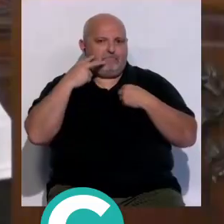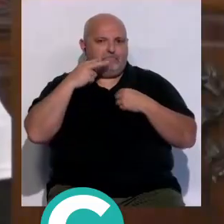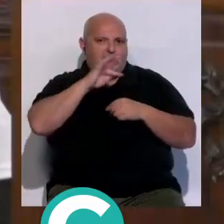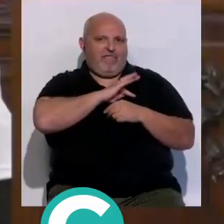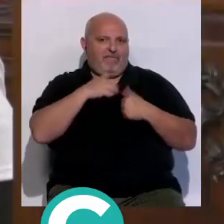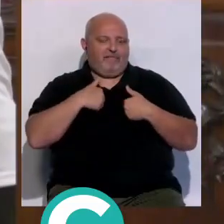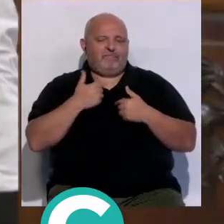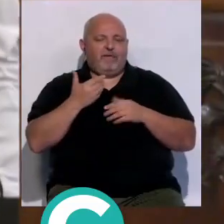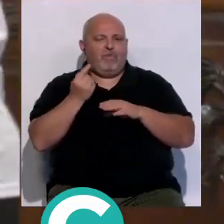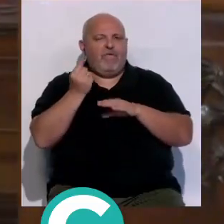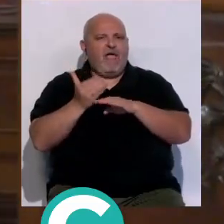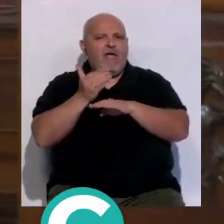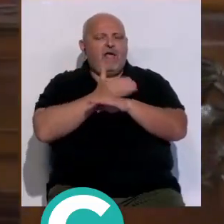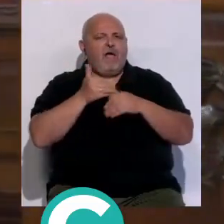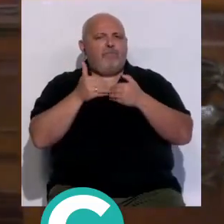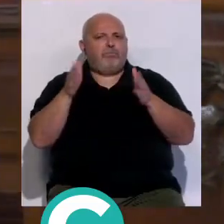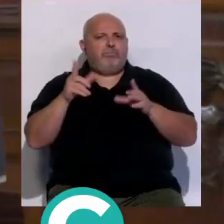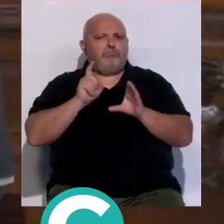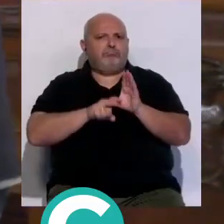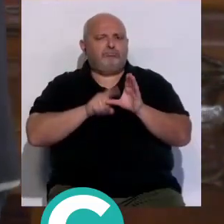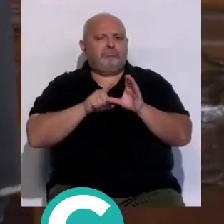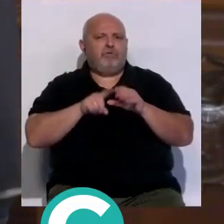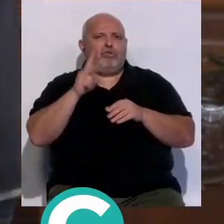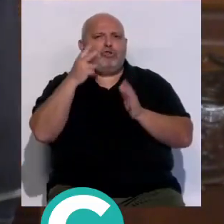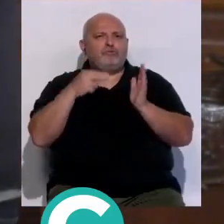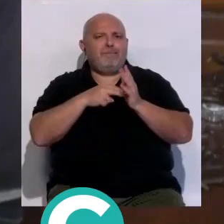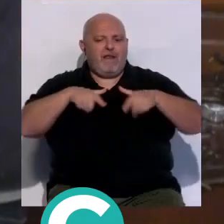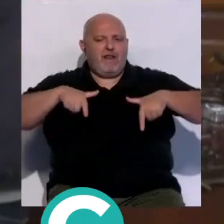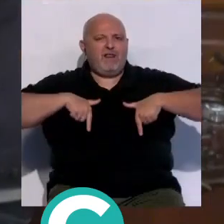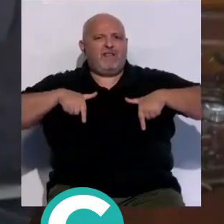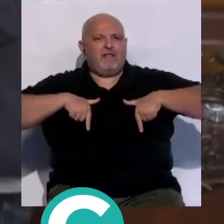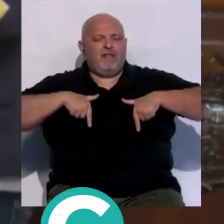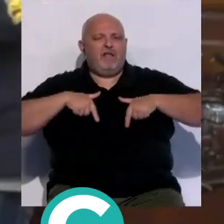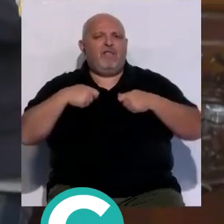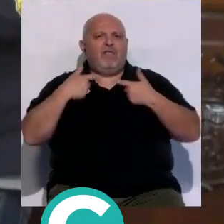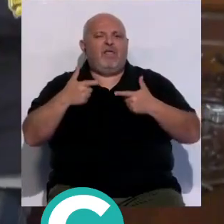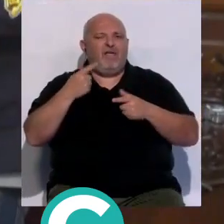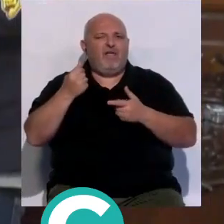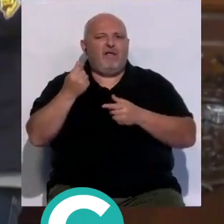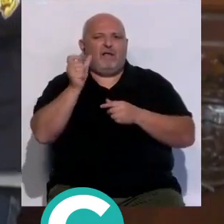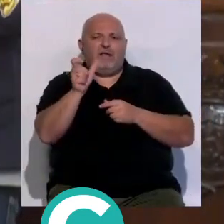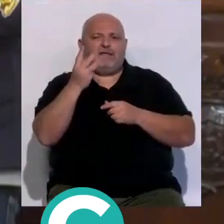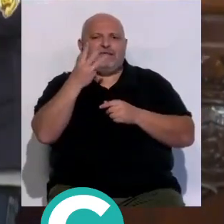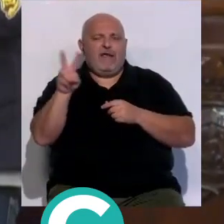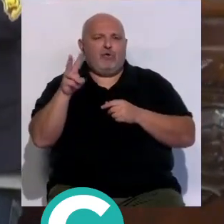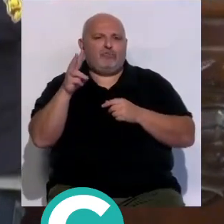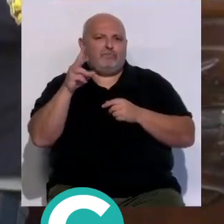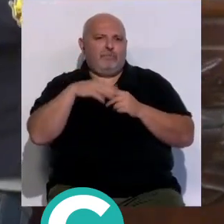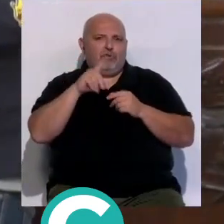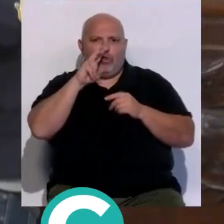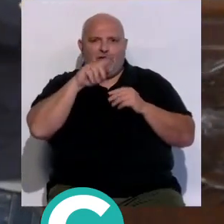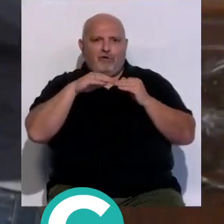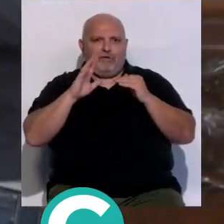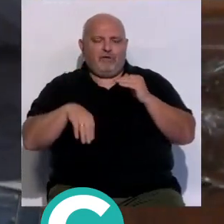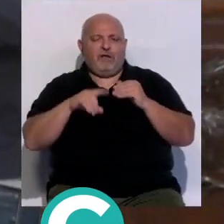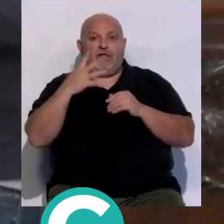hasta el día antes de la carrera estará abierto el plazo de inscripción de los 2.000 dorsales previstos que tendrán un precio de 3 euros para menores de 12